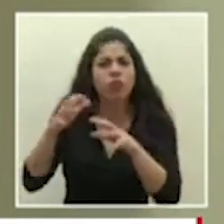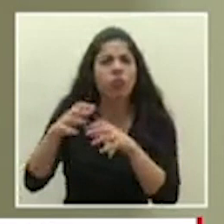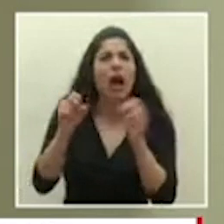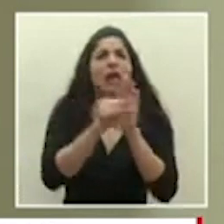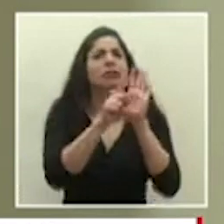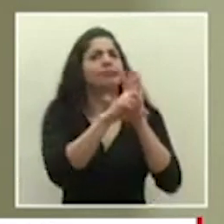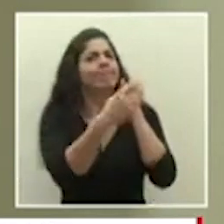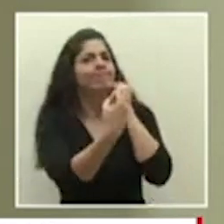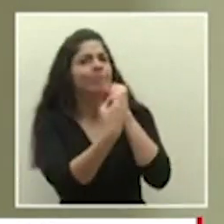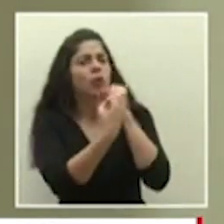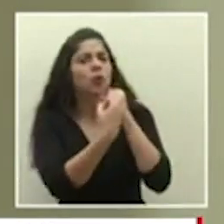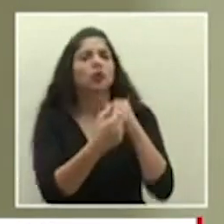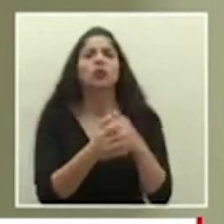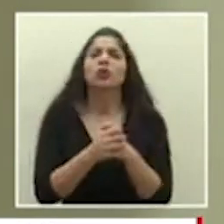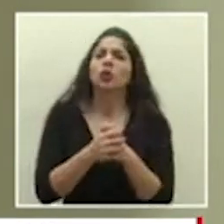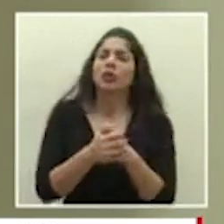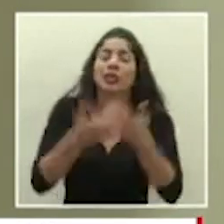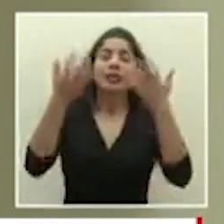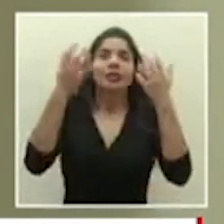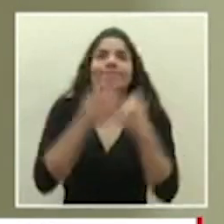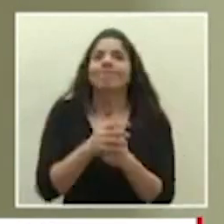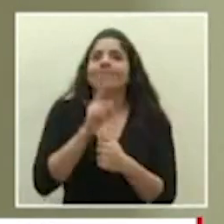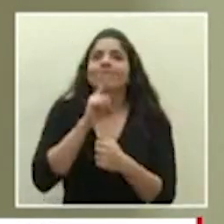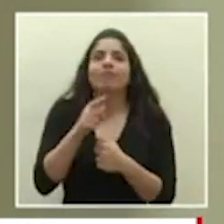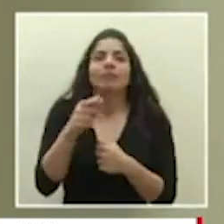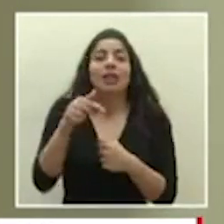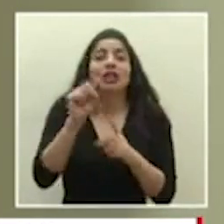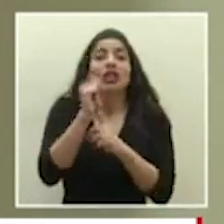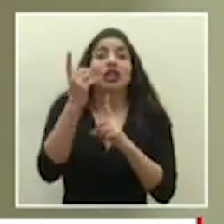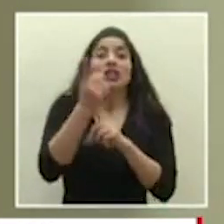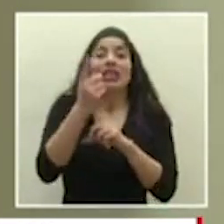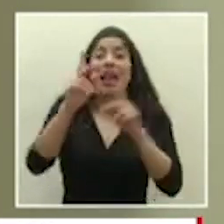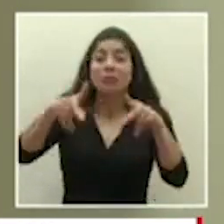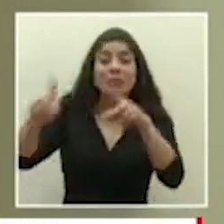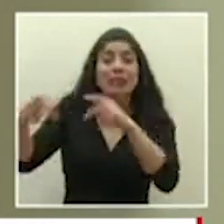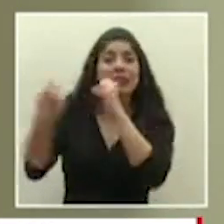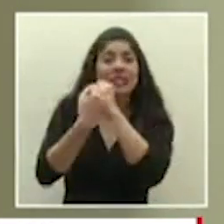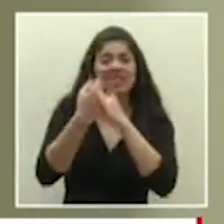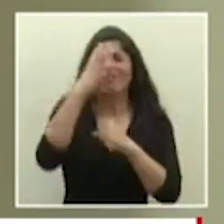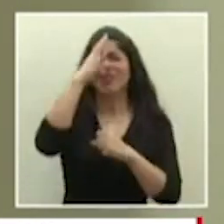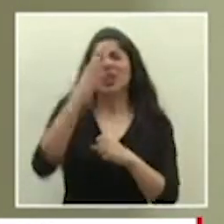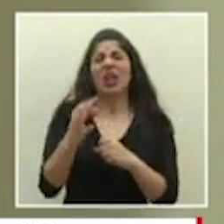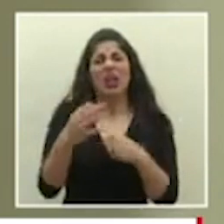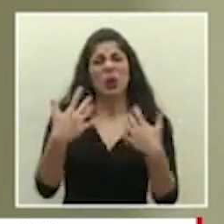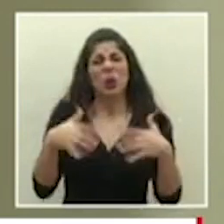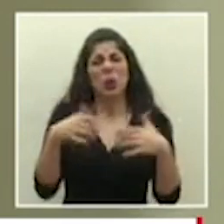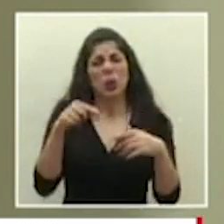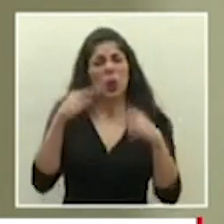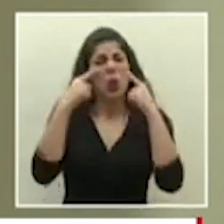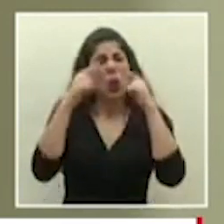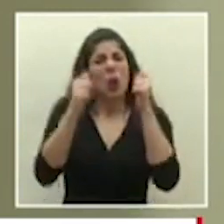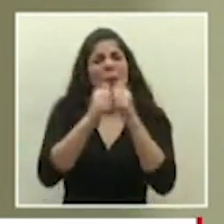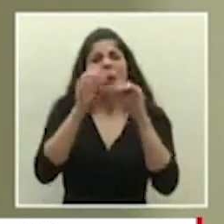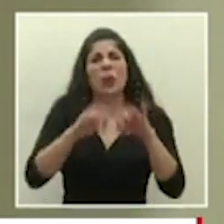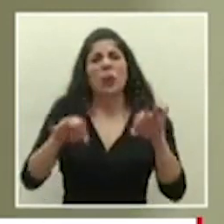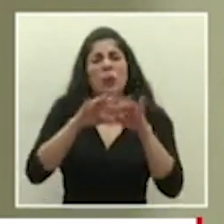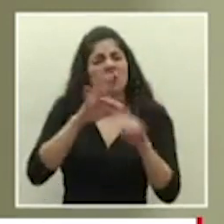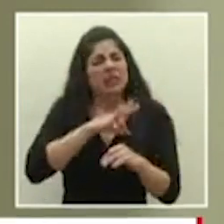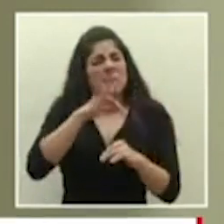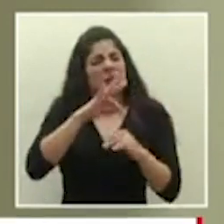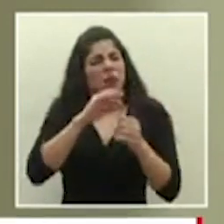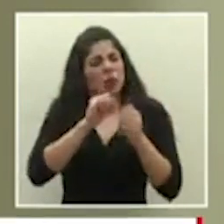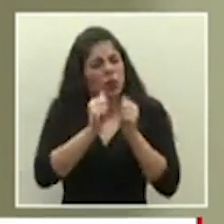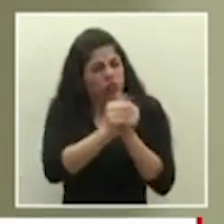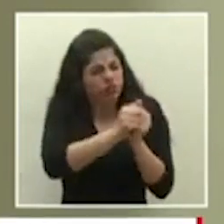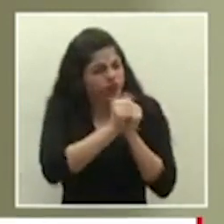asamblea legislativa o sea aquí la sociedad civil que han estado apoyando yo creo que ese es el logro más importante ese espíritu de unión ese